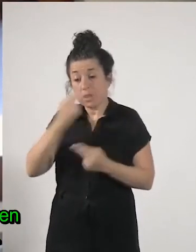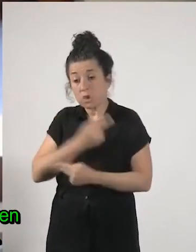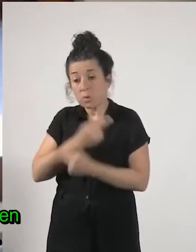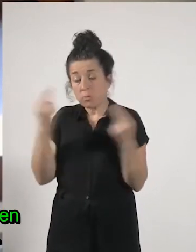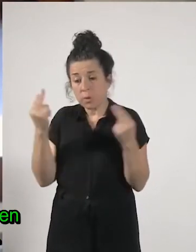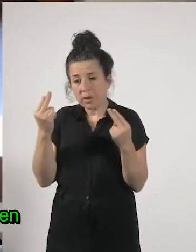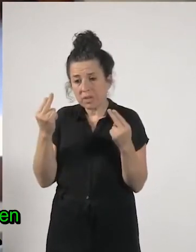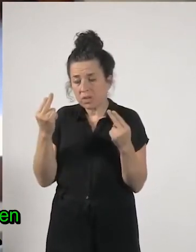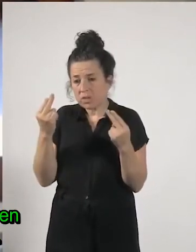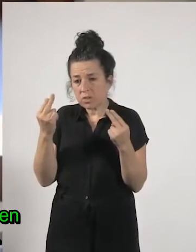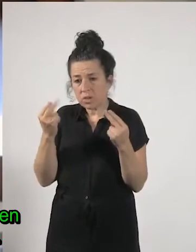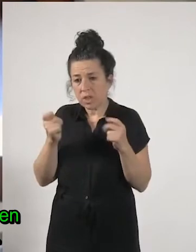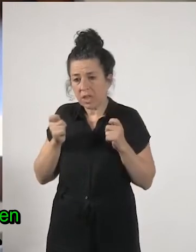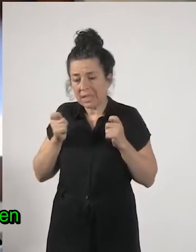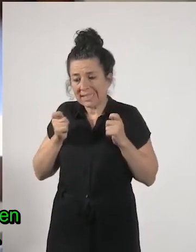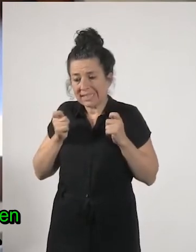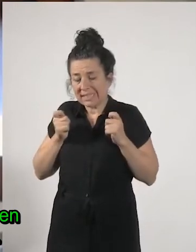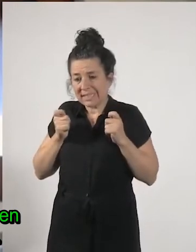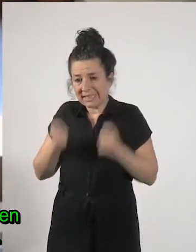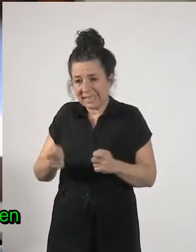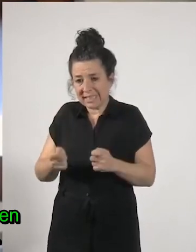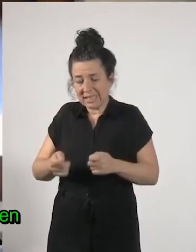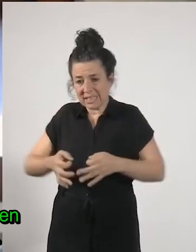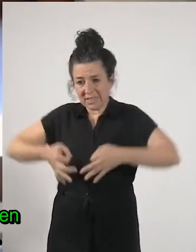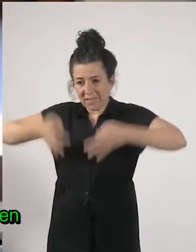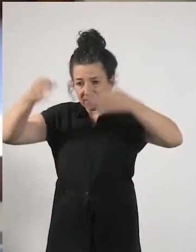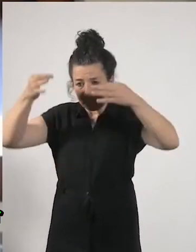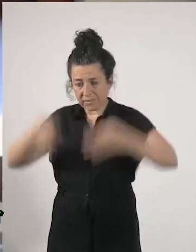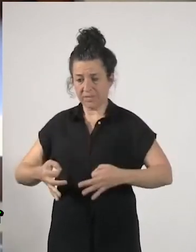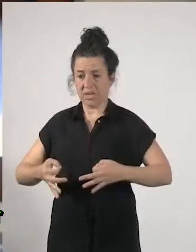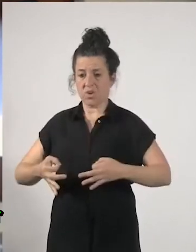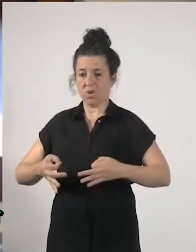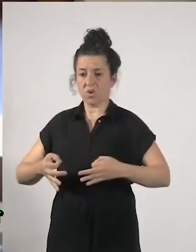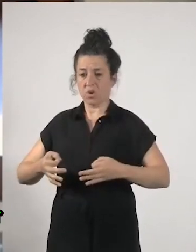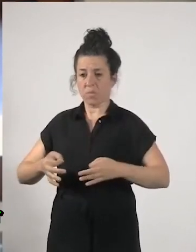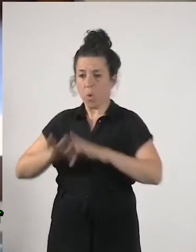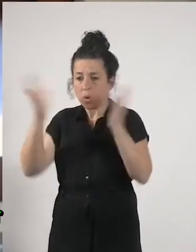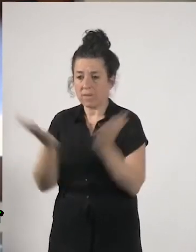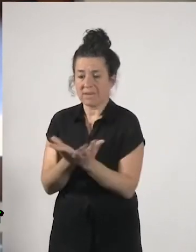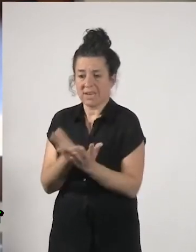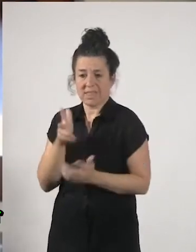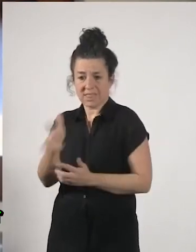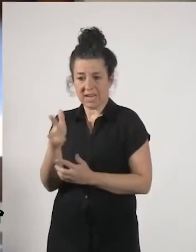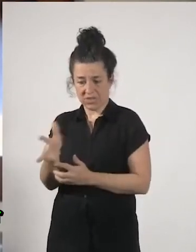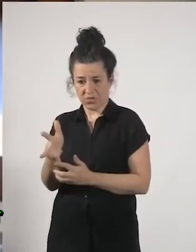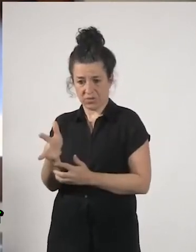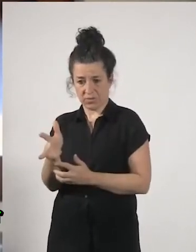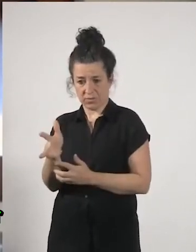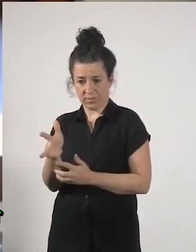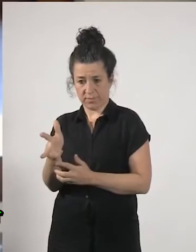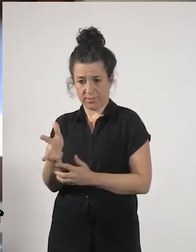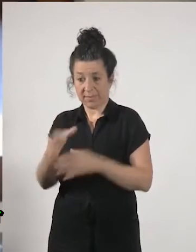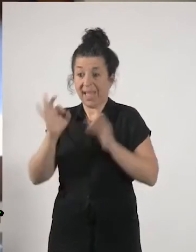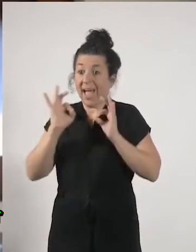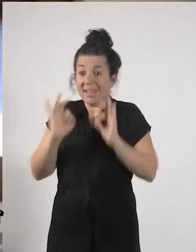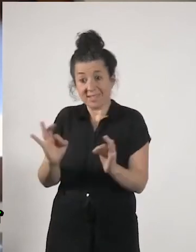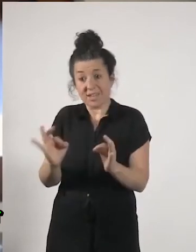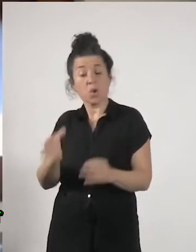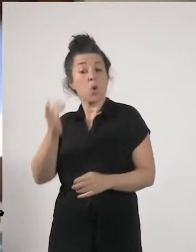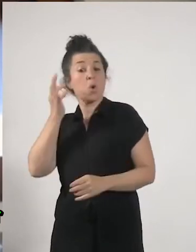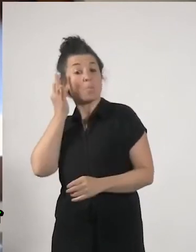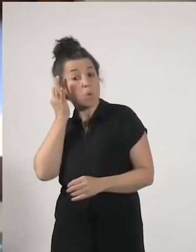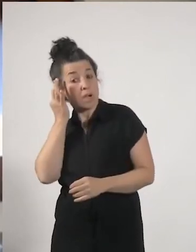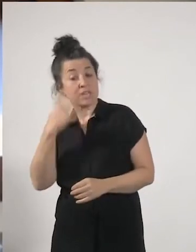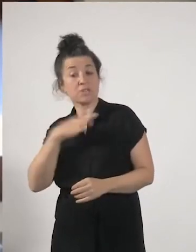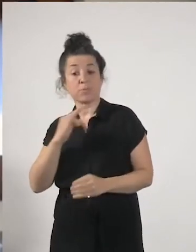la universalidad de de los derechos y así las mujeres podamos estar en igualdad en el